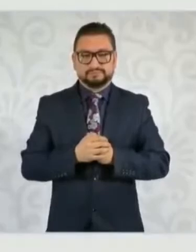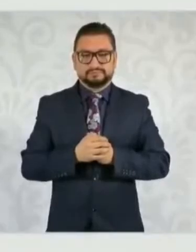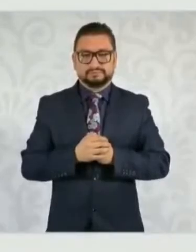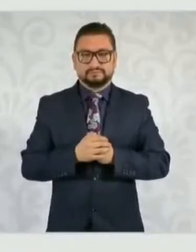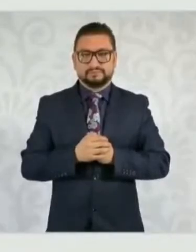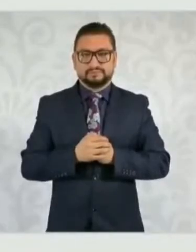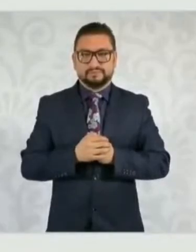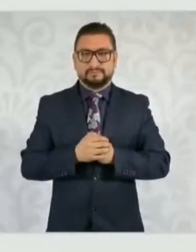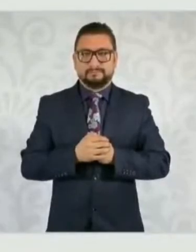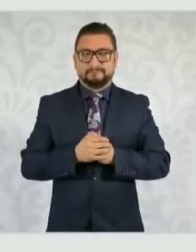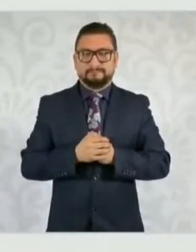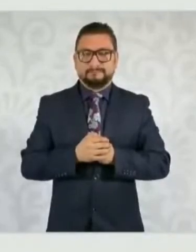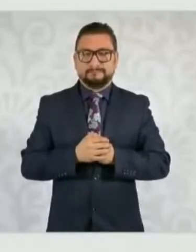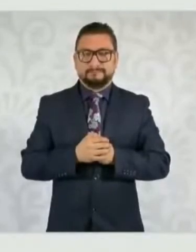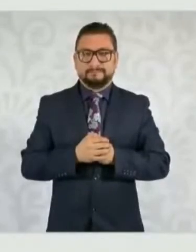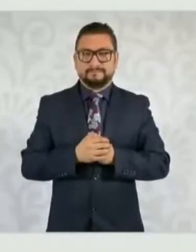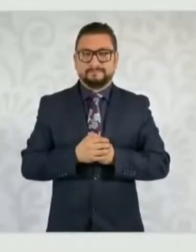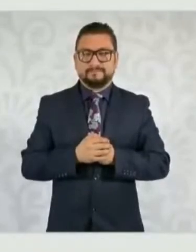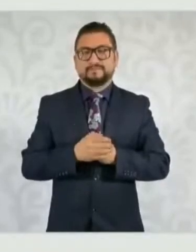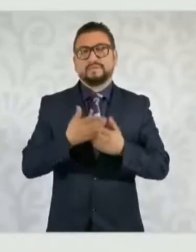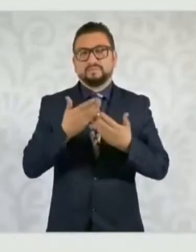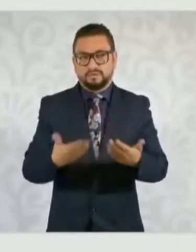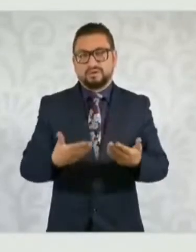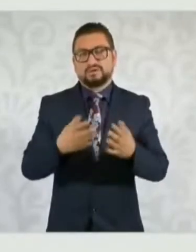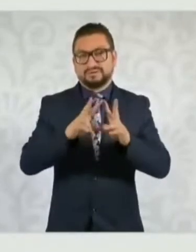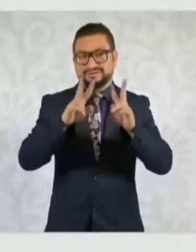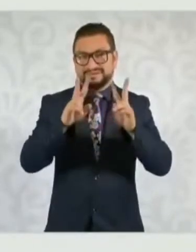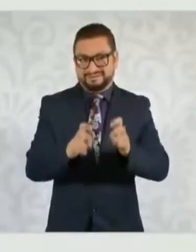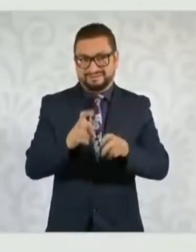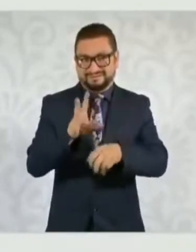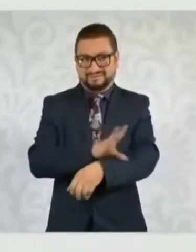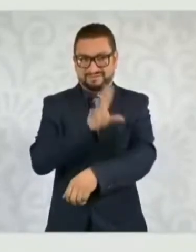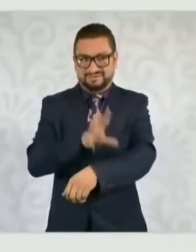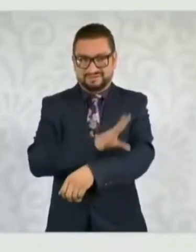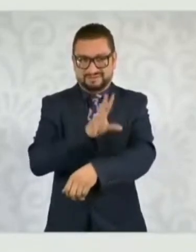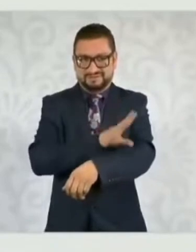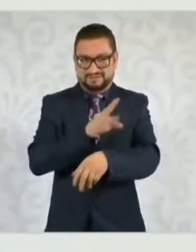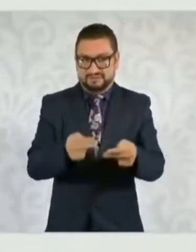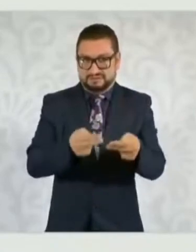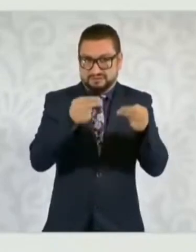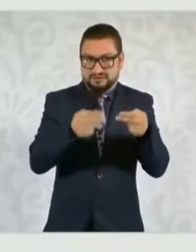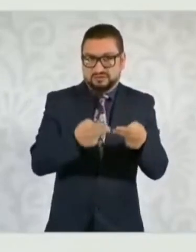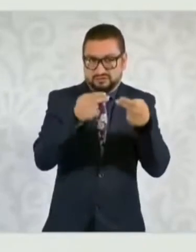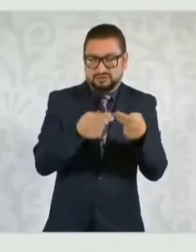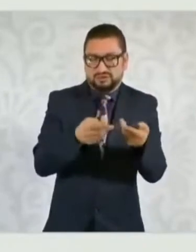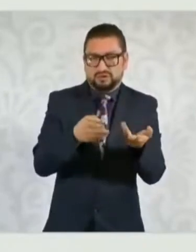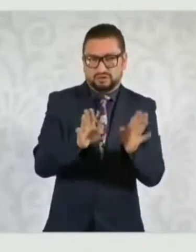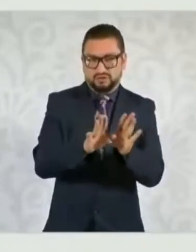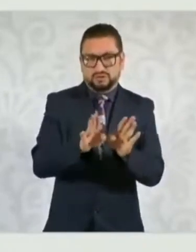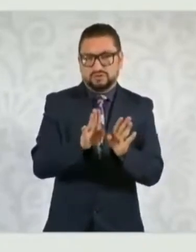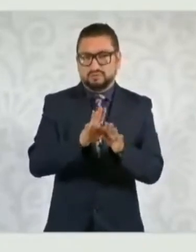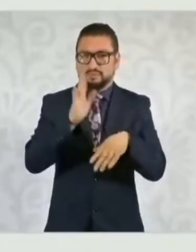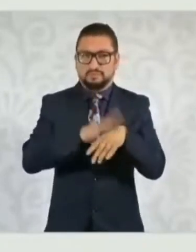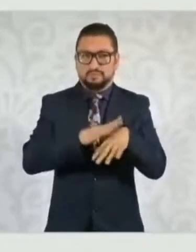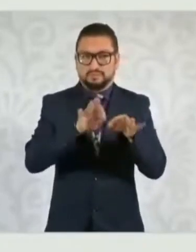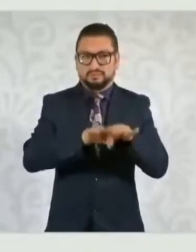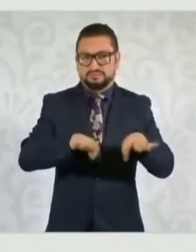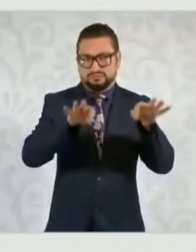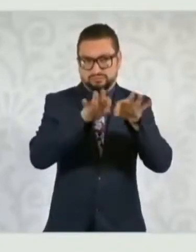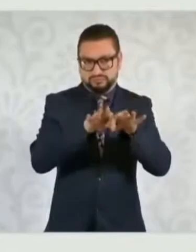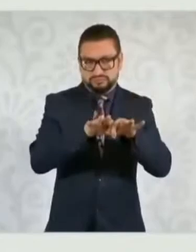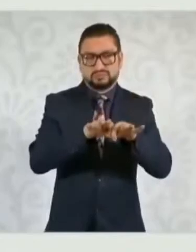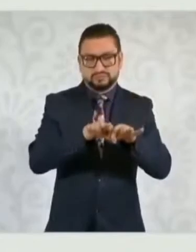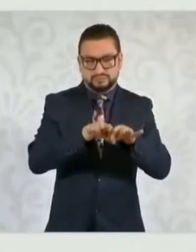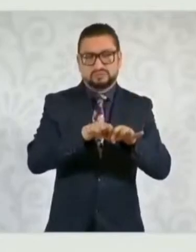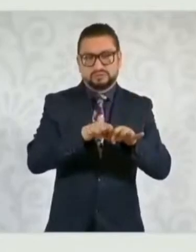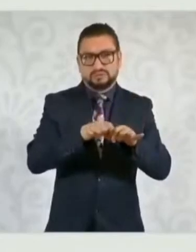Por el lado del mercado eléctrico, se abrió al mercado la generación de la electricidad, privilegiando la rentabilidad por encima